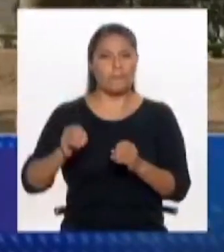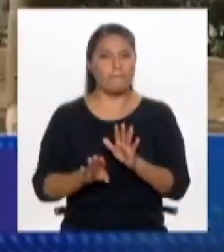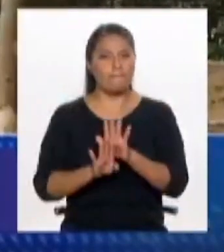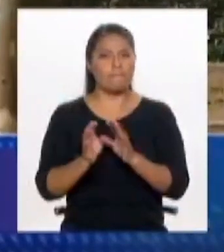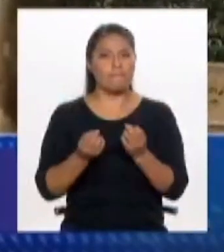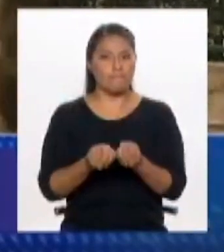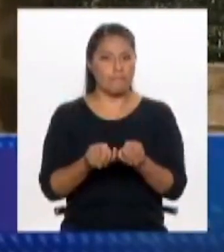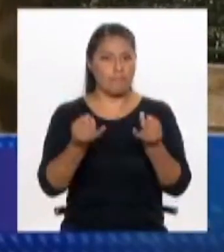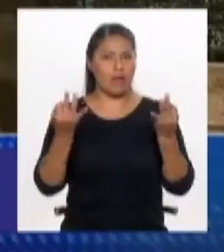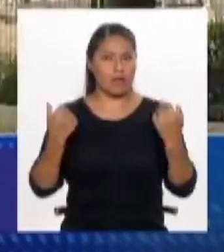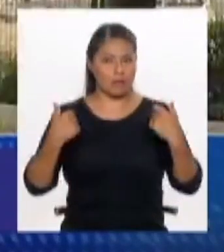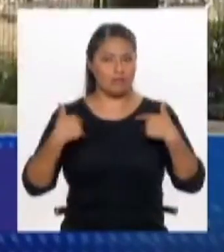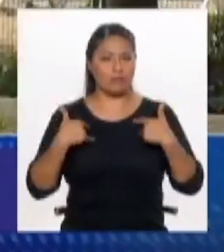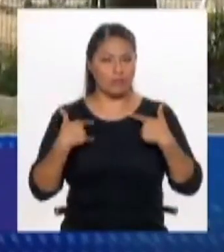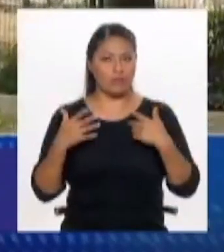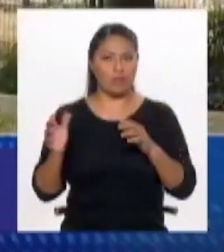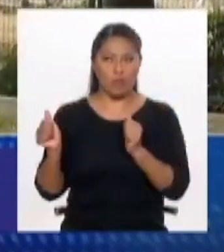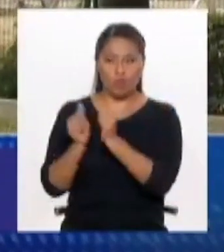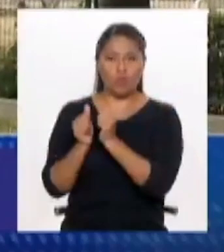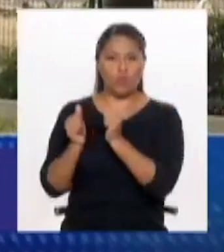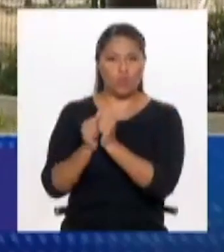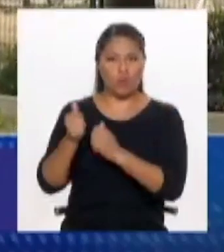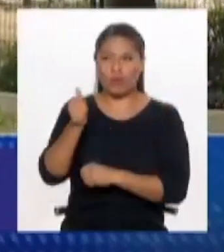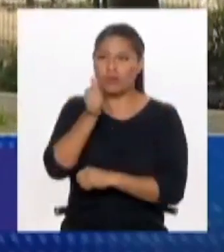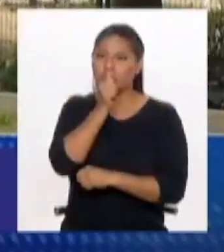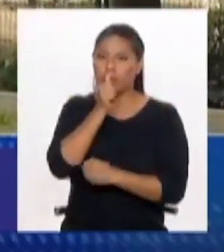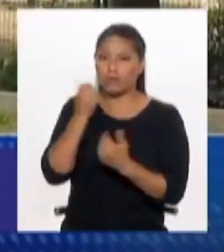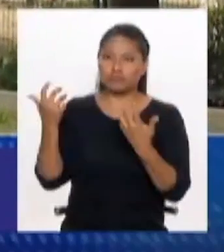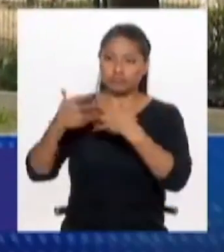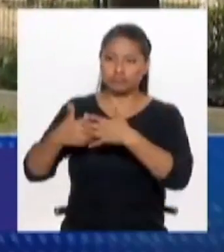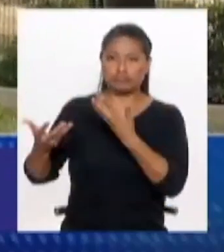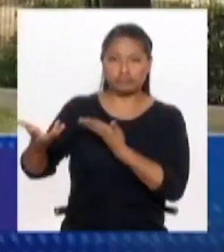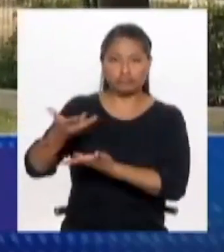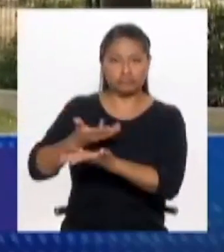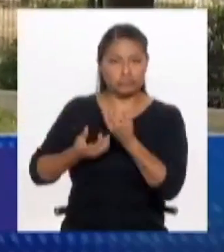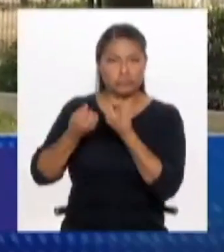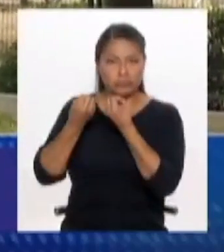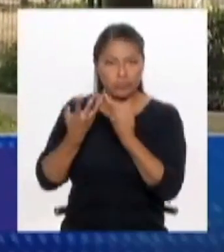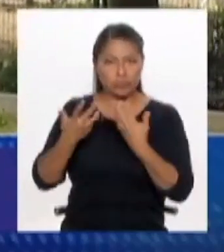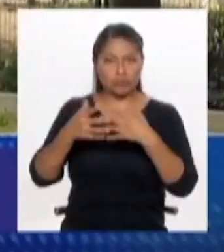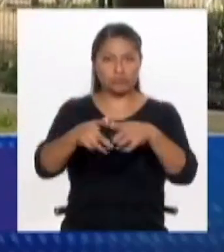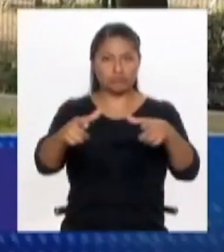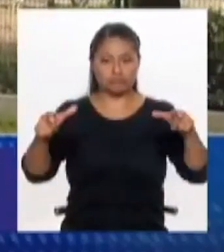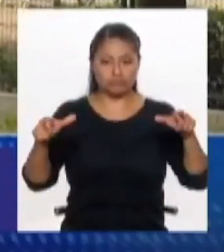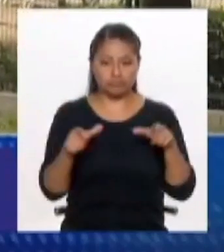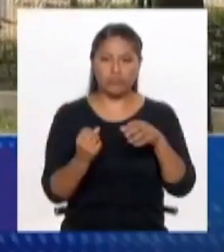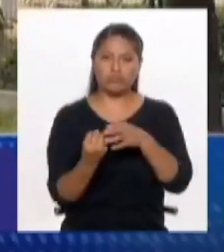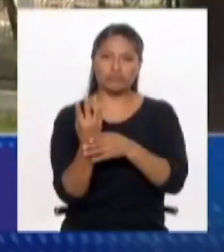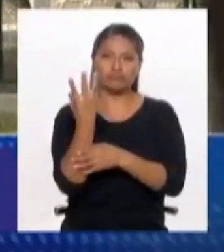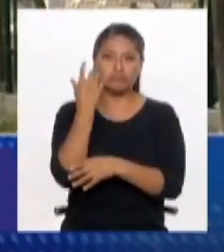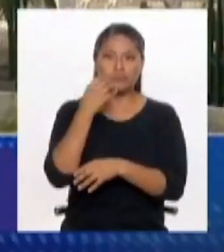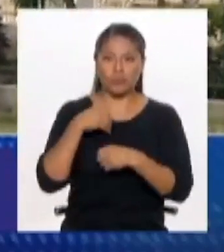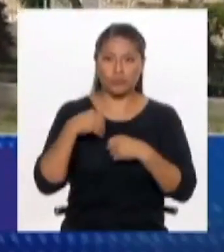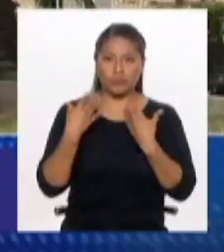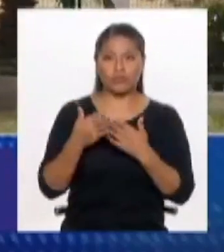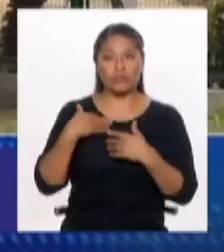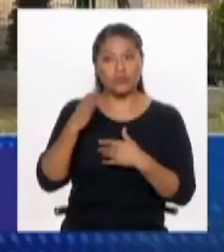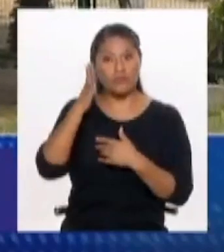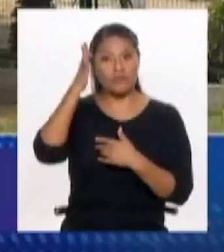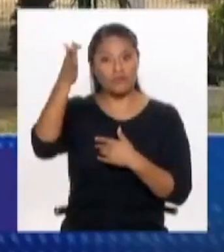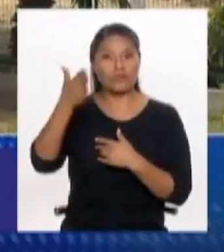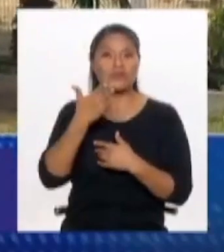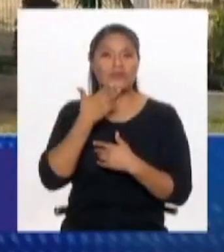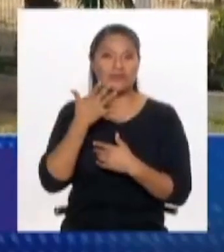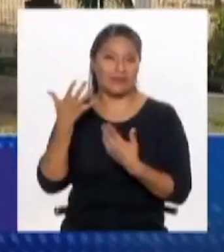mecanismos para trabajar de la mano con el sector privado, que en mi opinión es el futuro que tiene nuestro país,